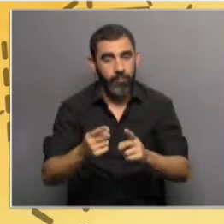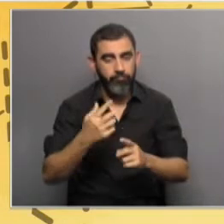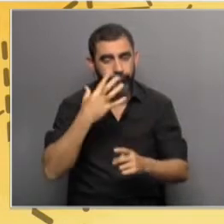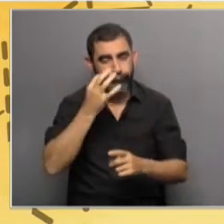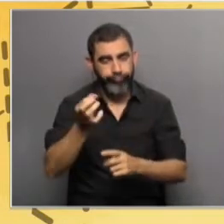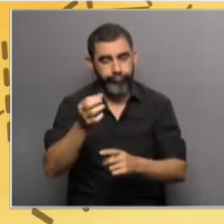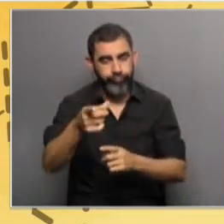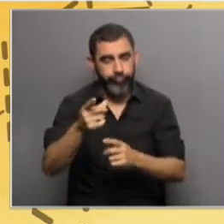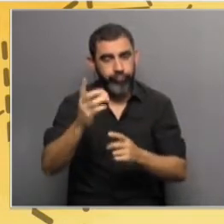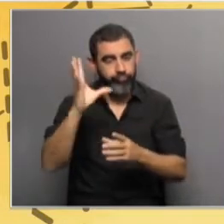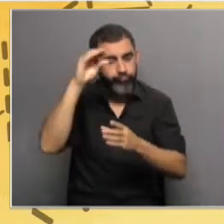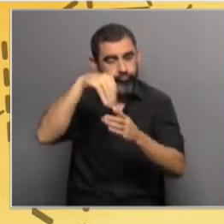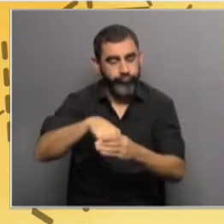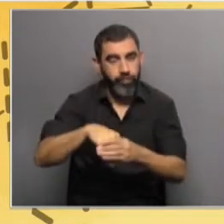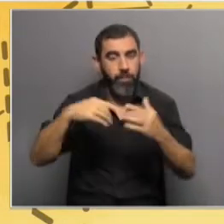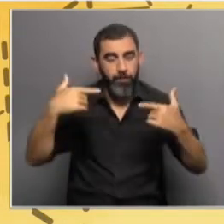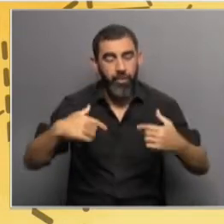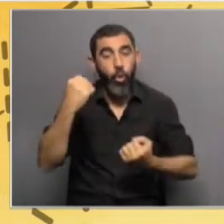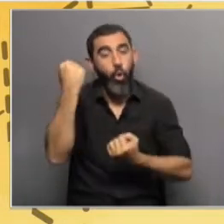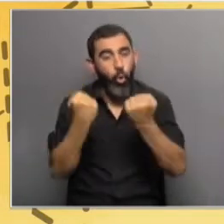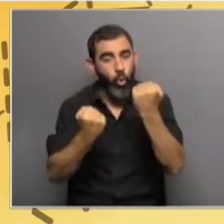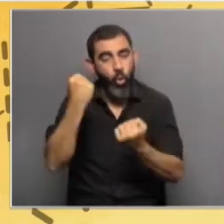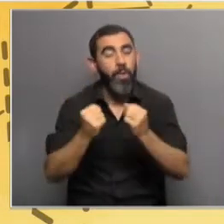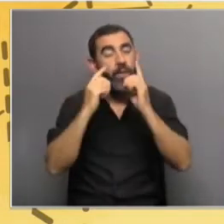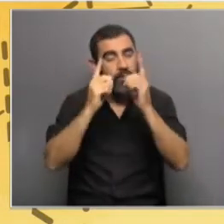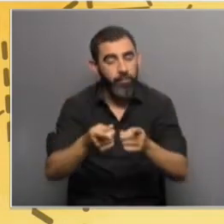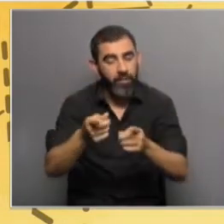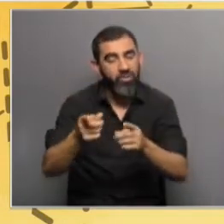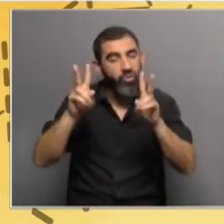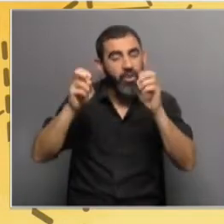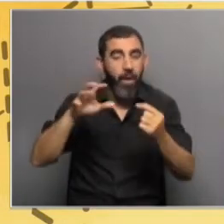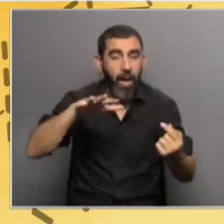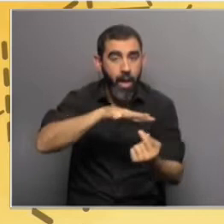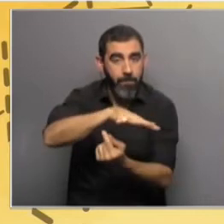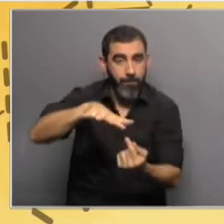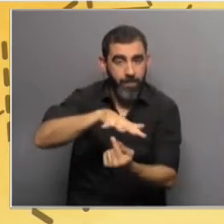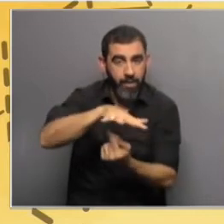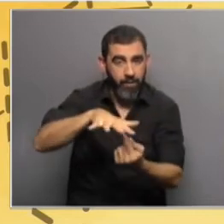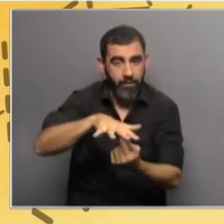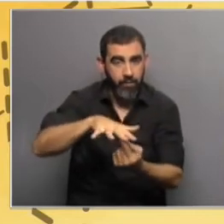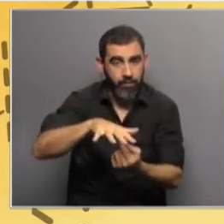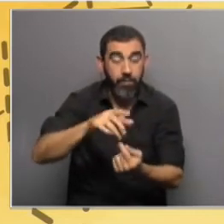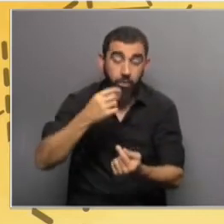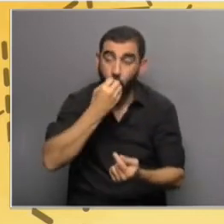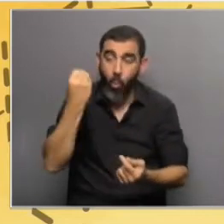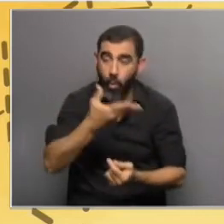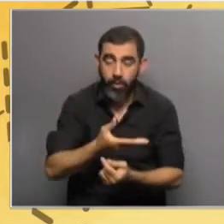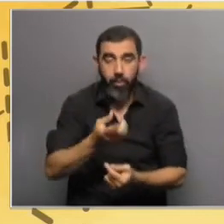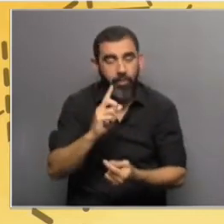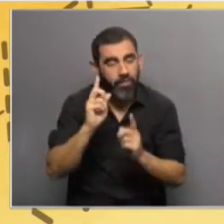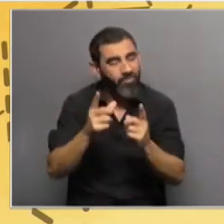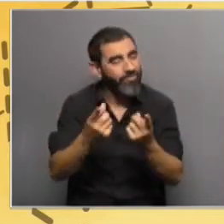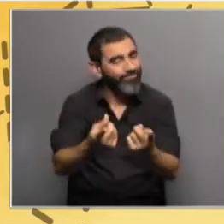el involucramiento del Ministerio de Economía y Finanzas en los temas ambientales, que también lo vemos como positivo, pero también